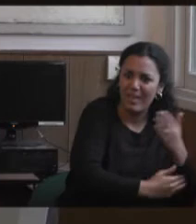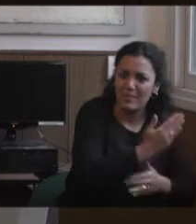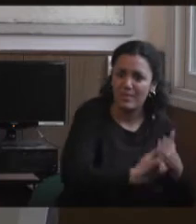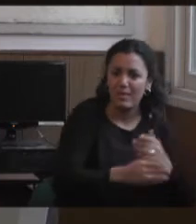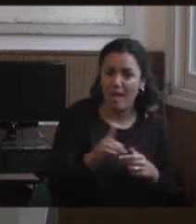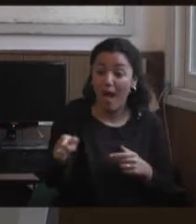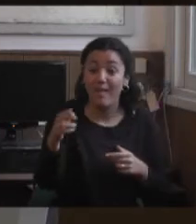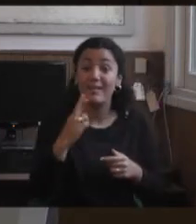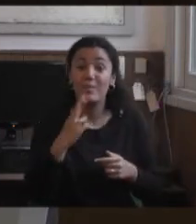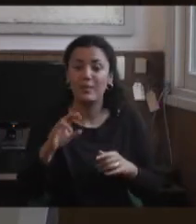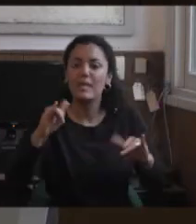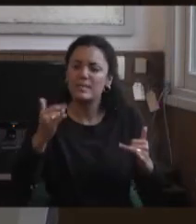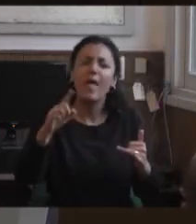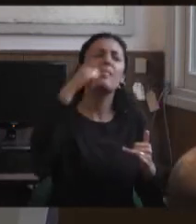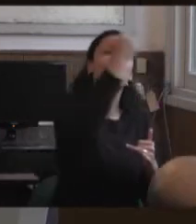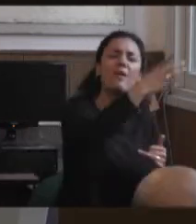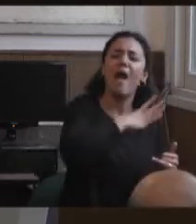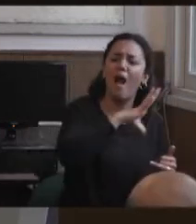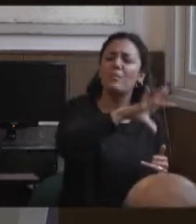materia donde te van a decir qué hacer.